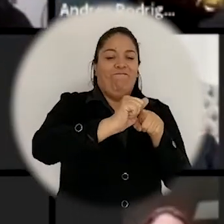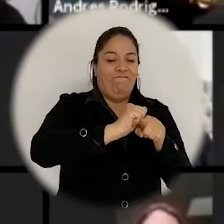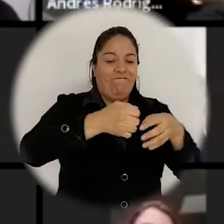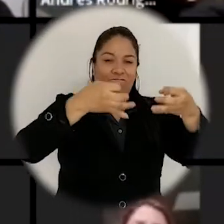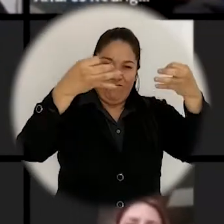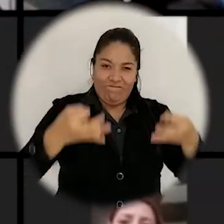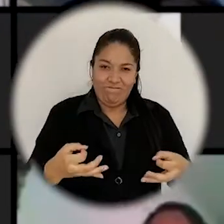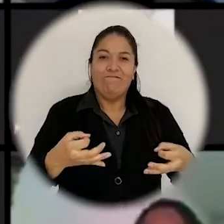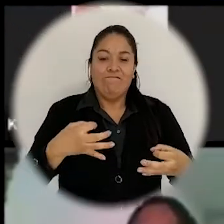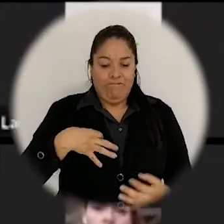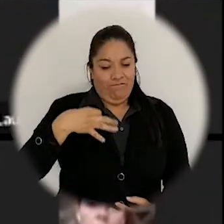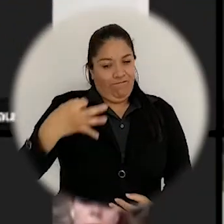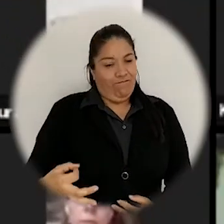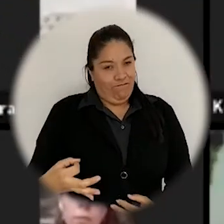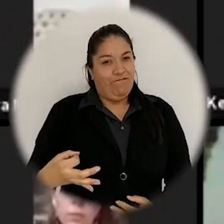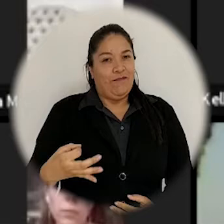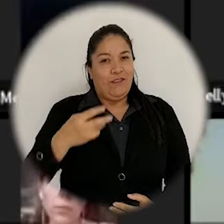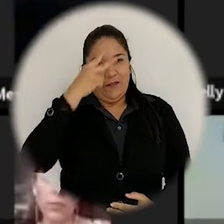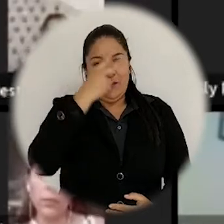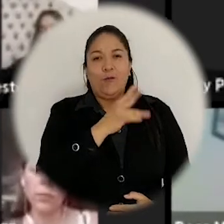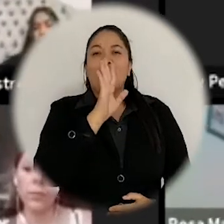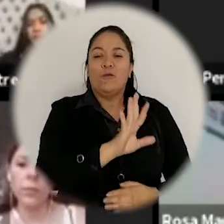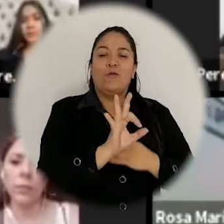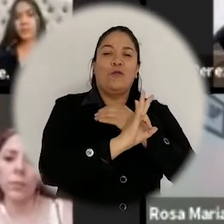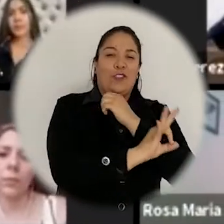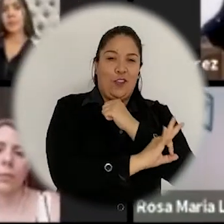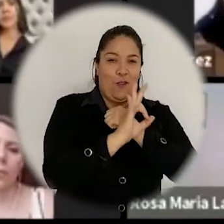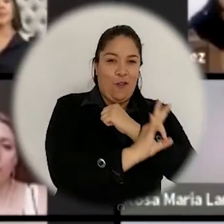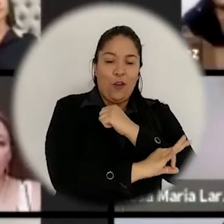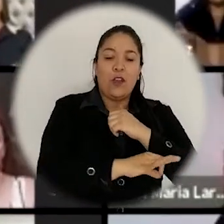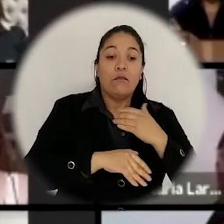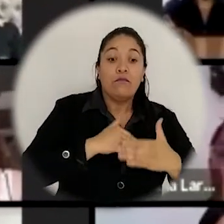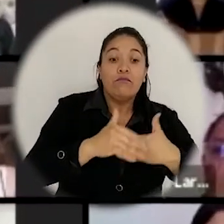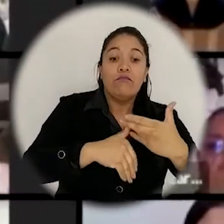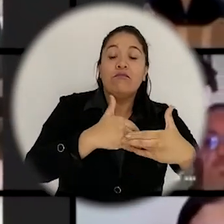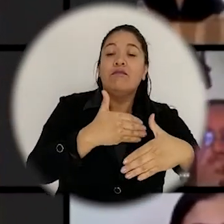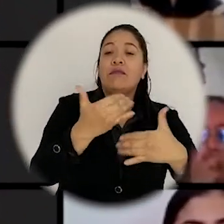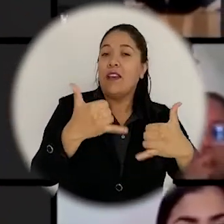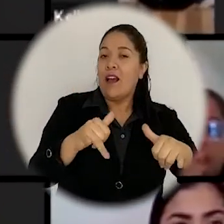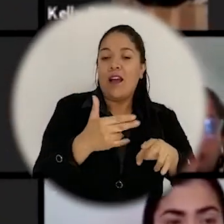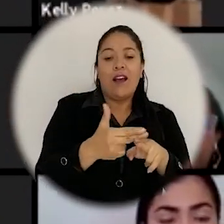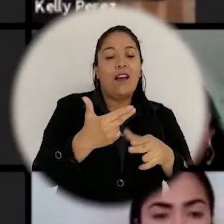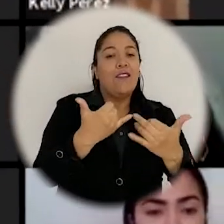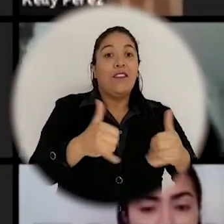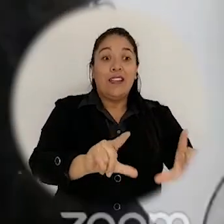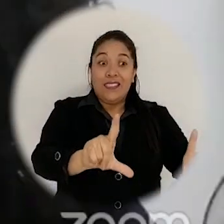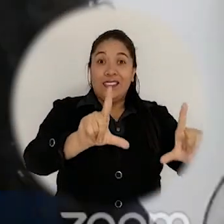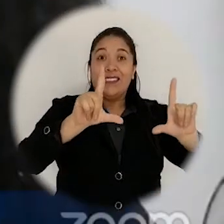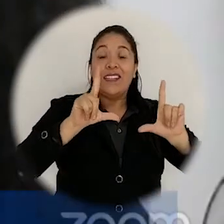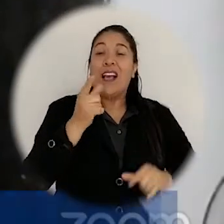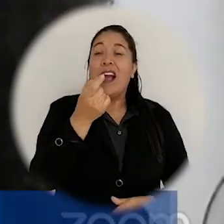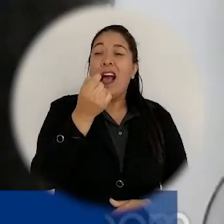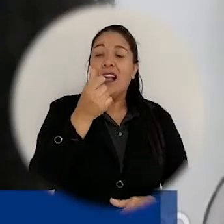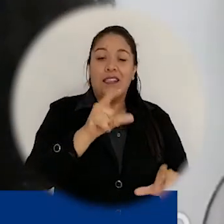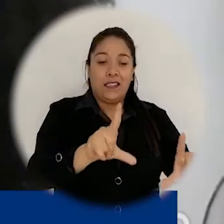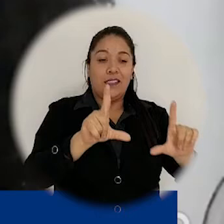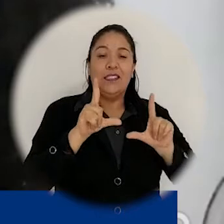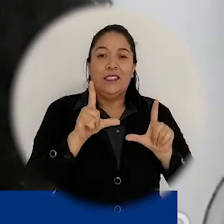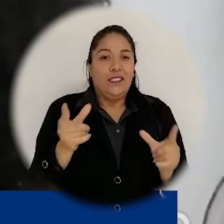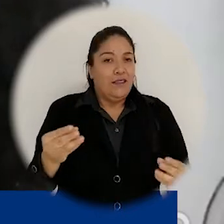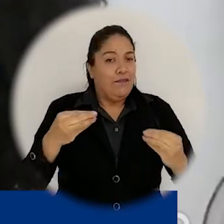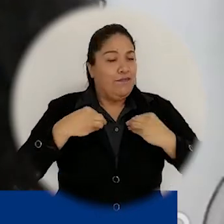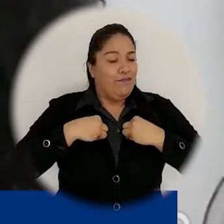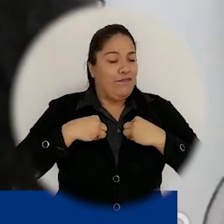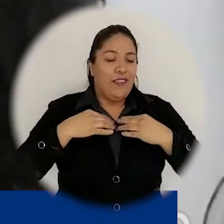con el ejercicio ético de la psicología. Estamos llegando al final de nuestra profesión, una profesión